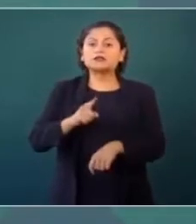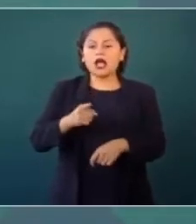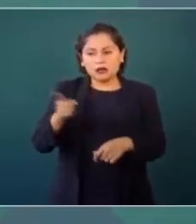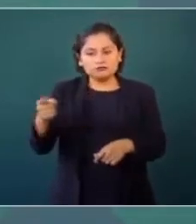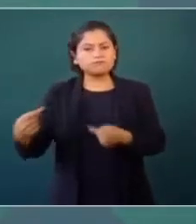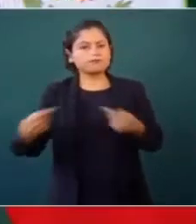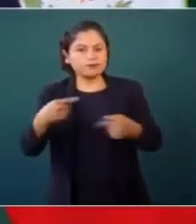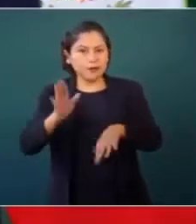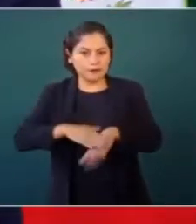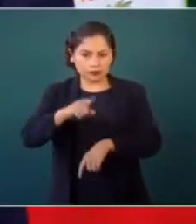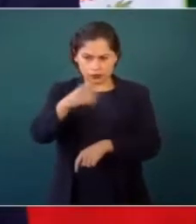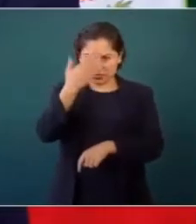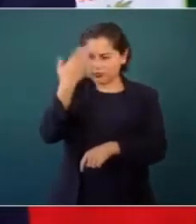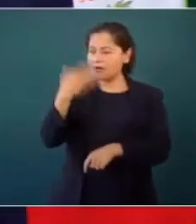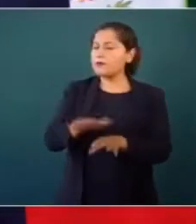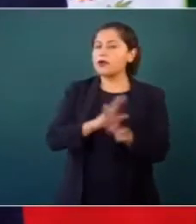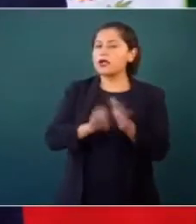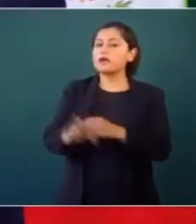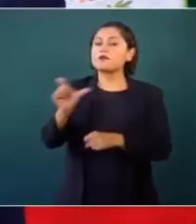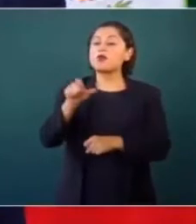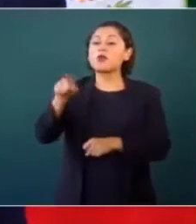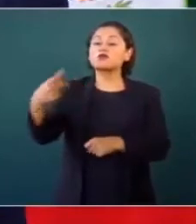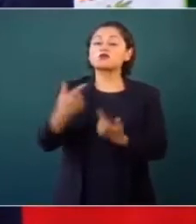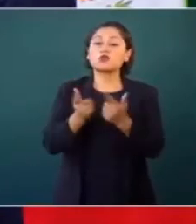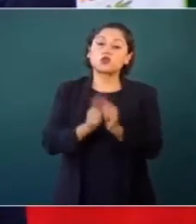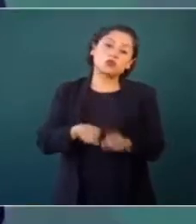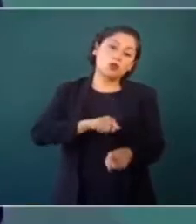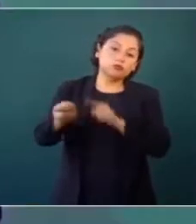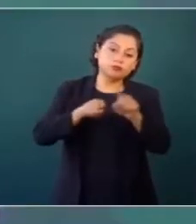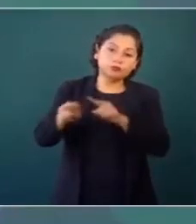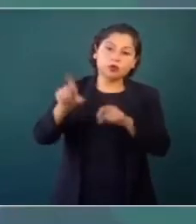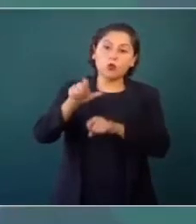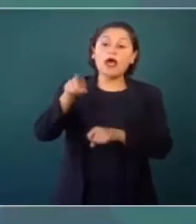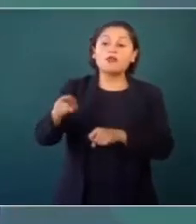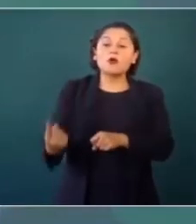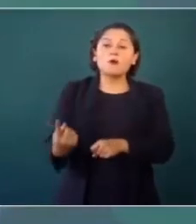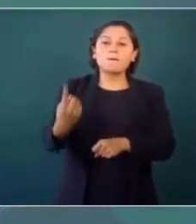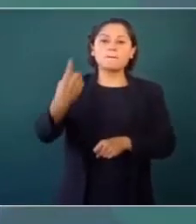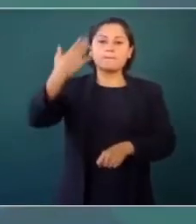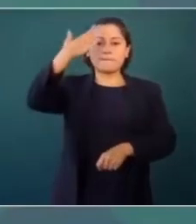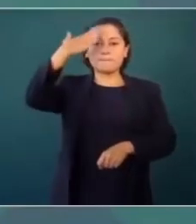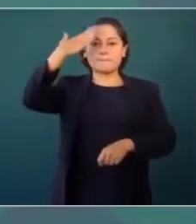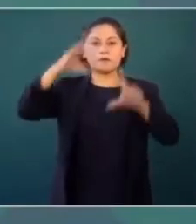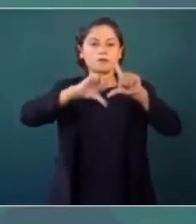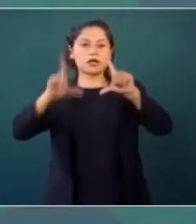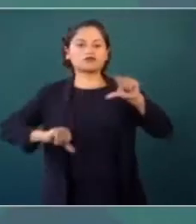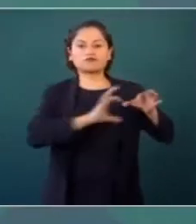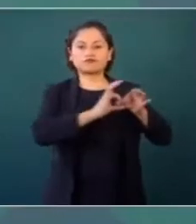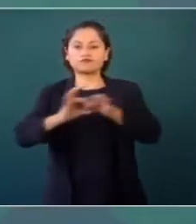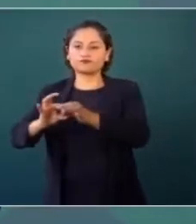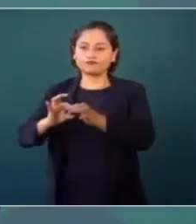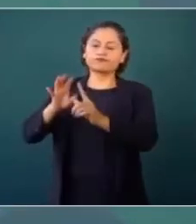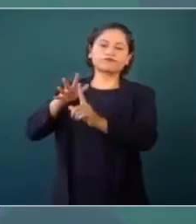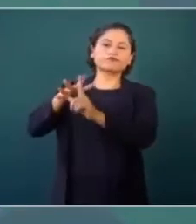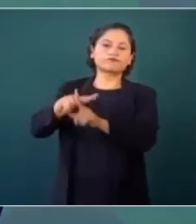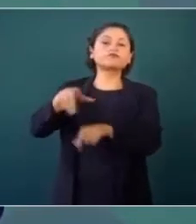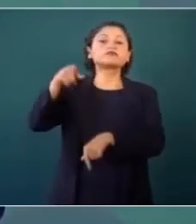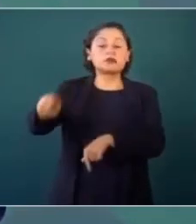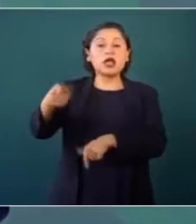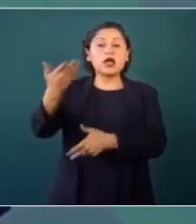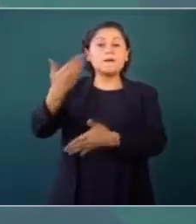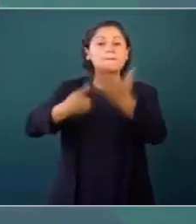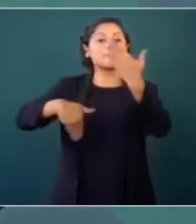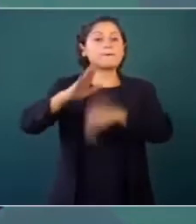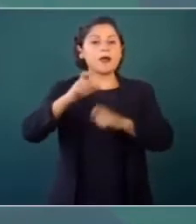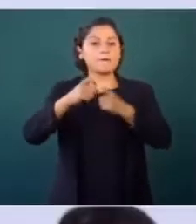Usted, por ejemplo, vivió en carne propia y sus adversarios, cuando vieron que su liderazgo tomó forma nacional y sus posibilidades de crecer incrementaron,